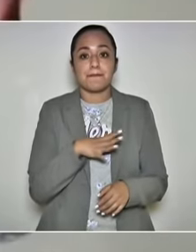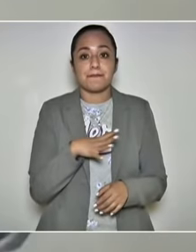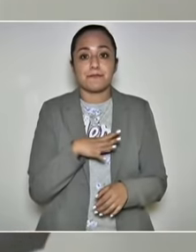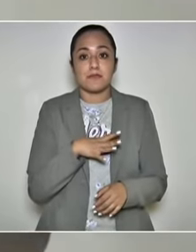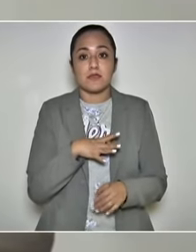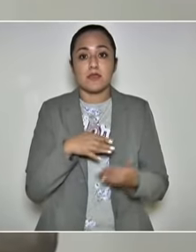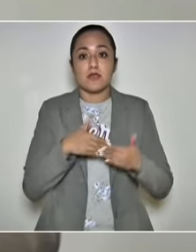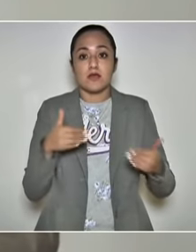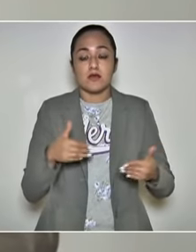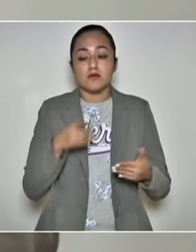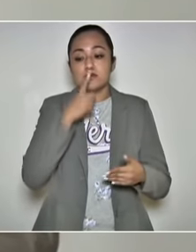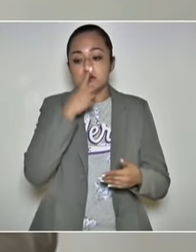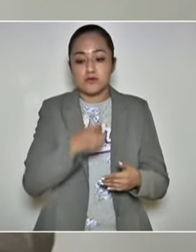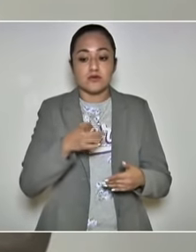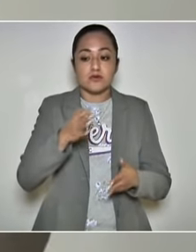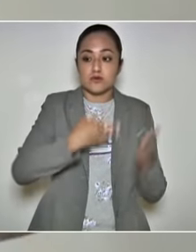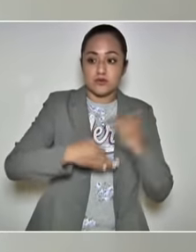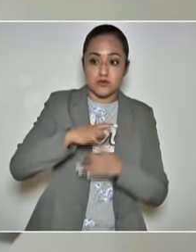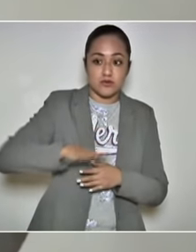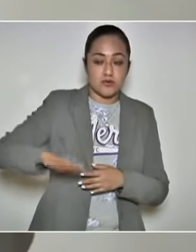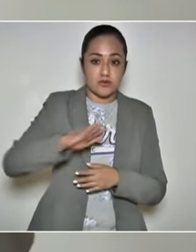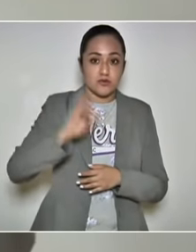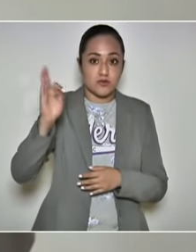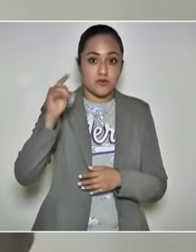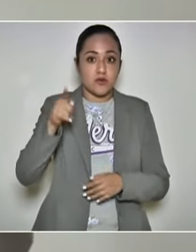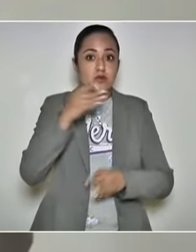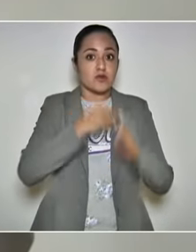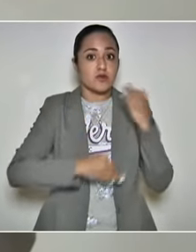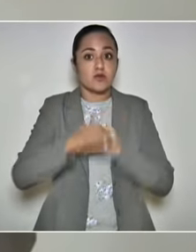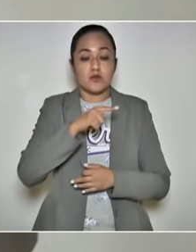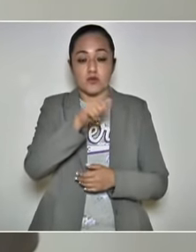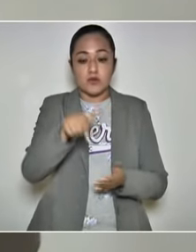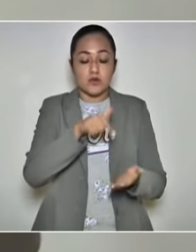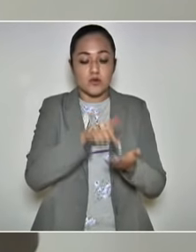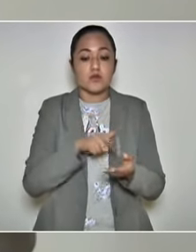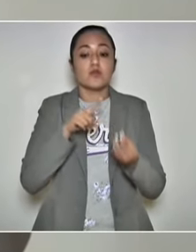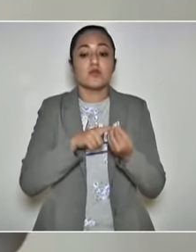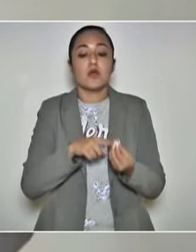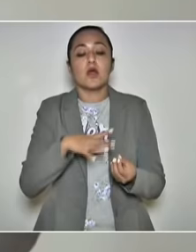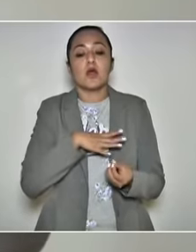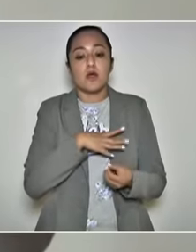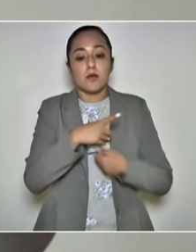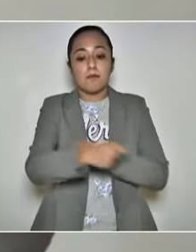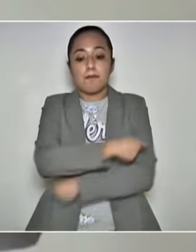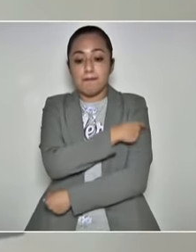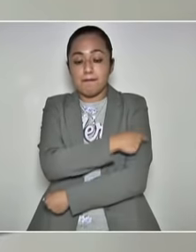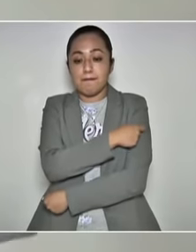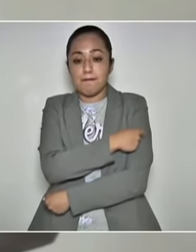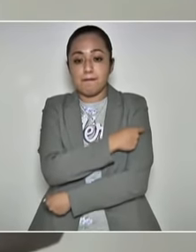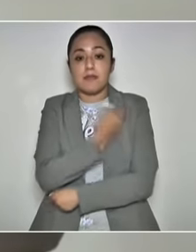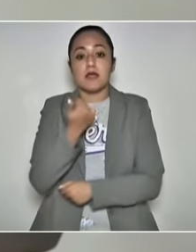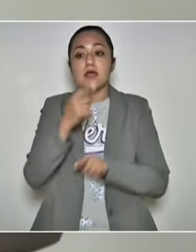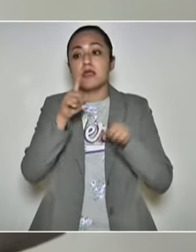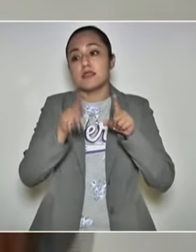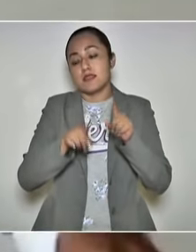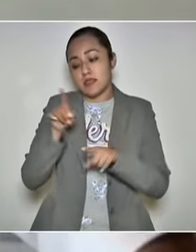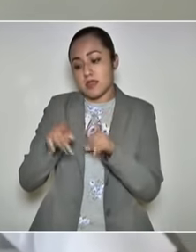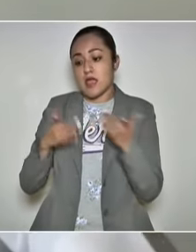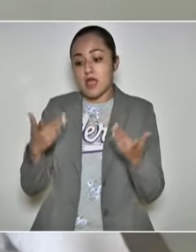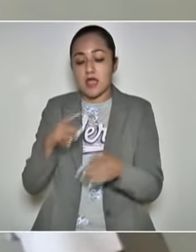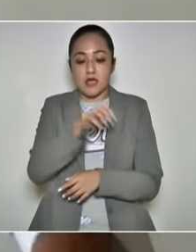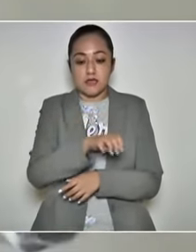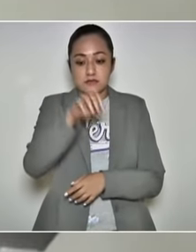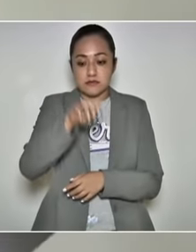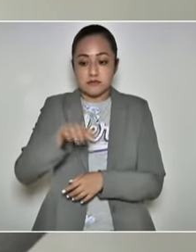indicación a nivel federal que en todos los sitios donde haya vacunación, independientemente de la